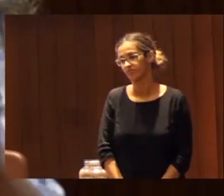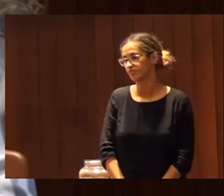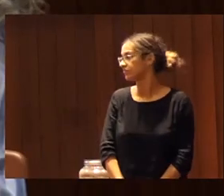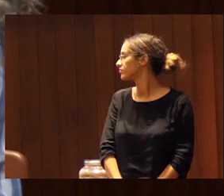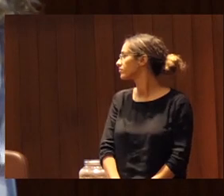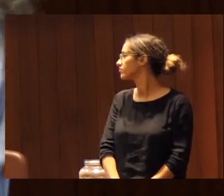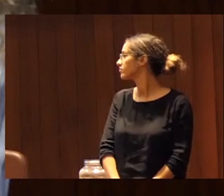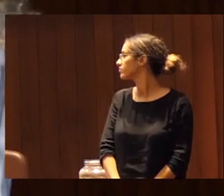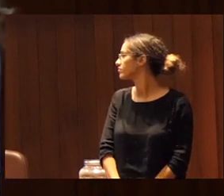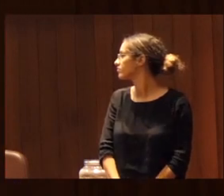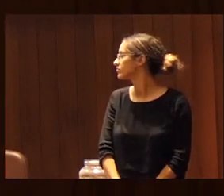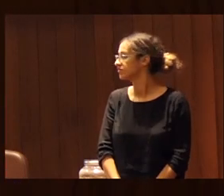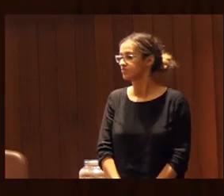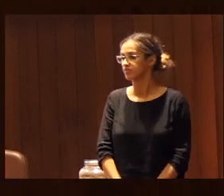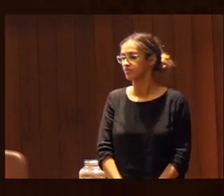consulta ahí